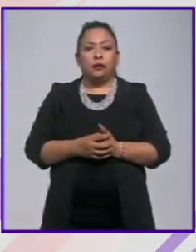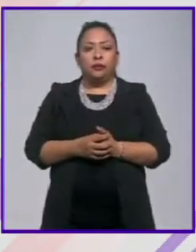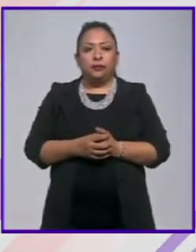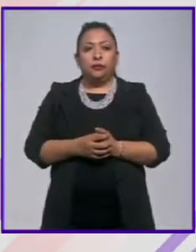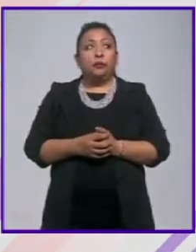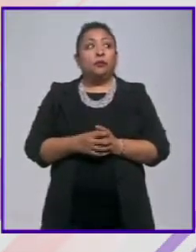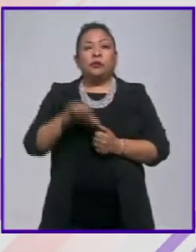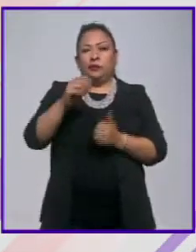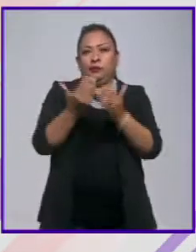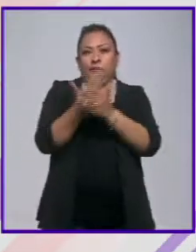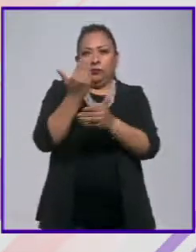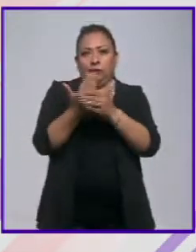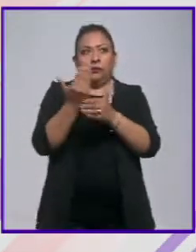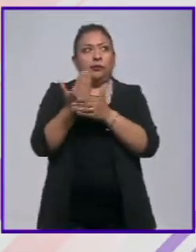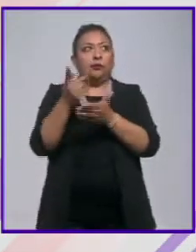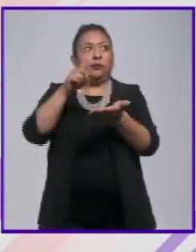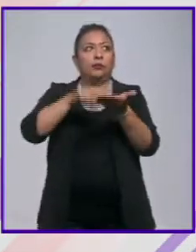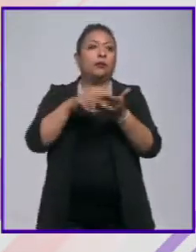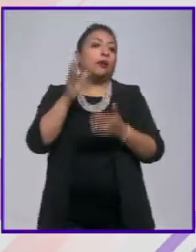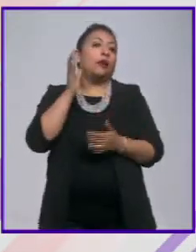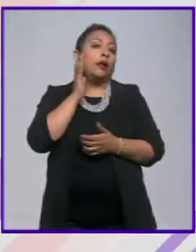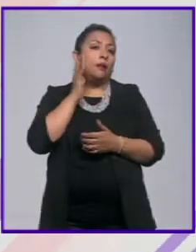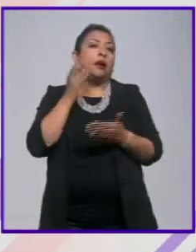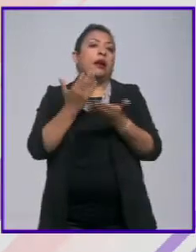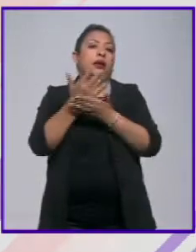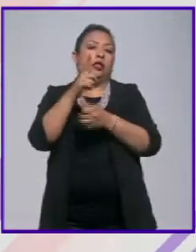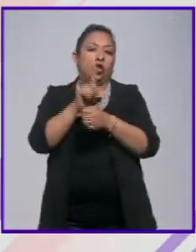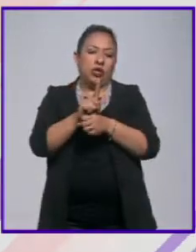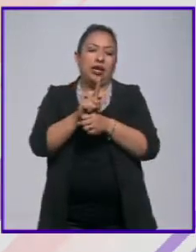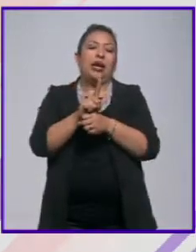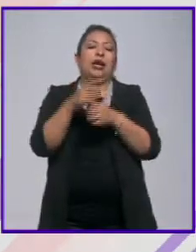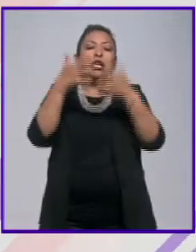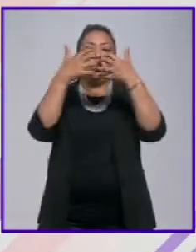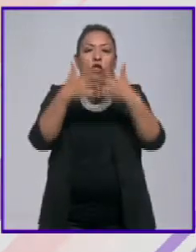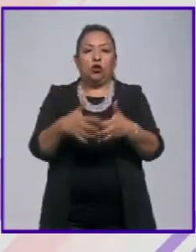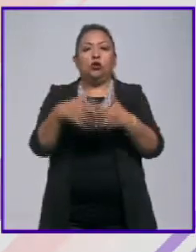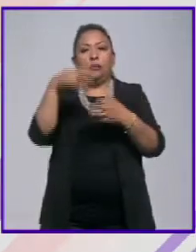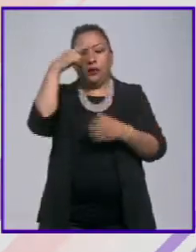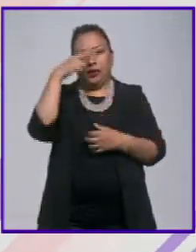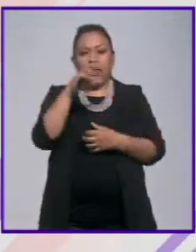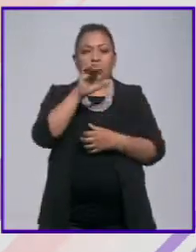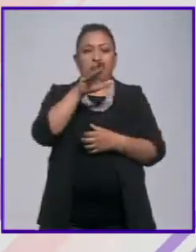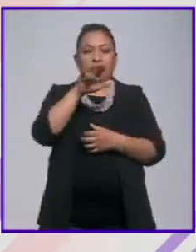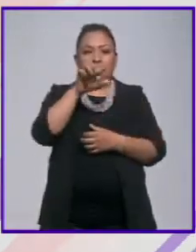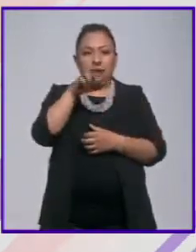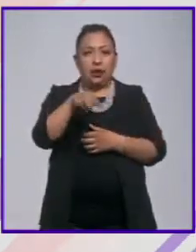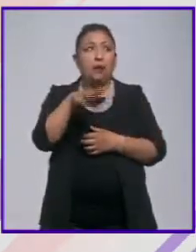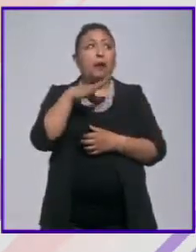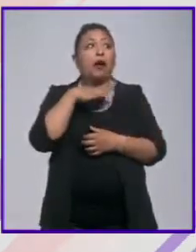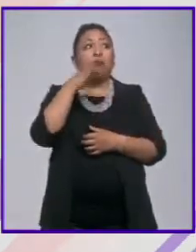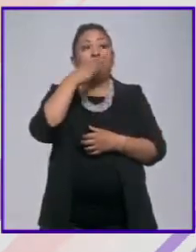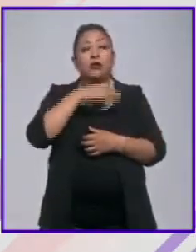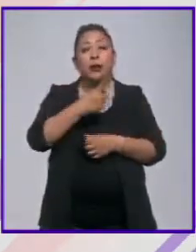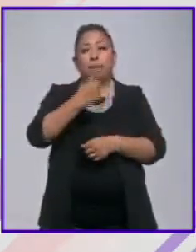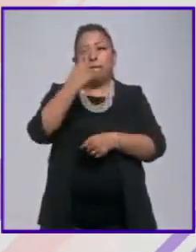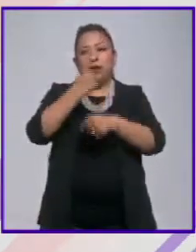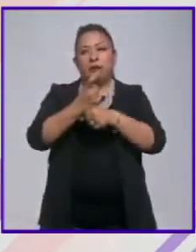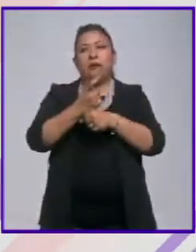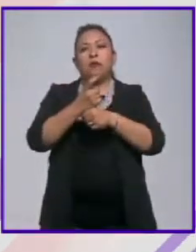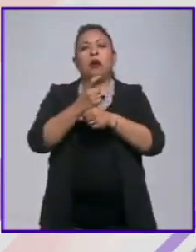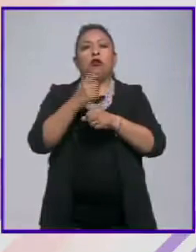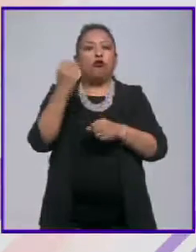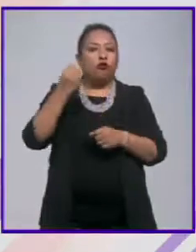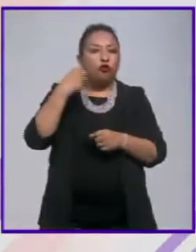esta mañana en las instalaciones de la Cámara Nacional de la Industria Editorial Mexicana CANIEM se ha celebrado el primer foro de